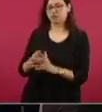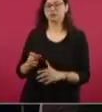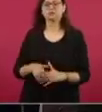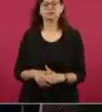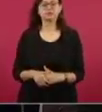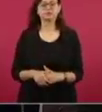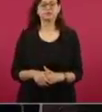delictivo.